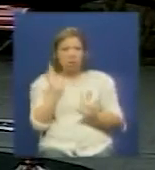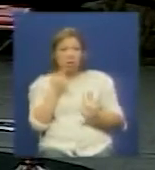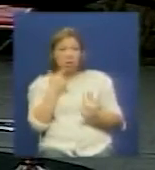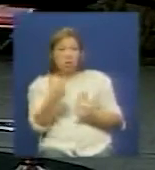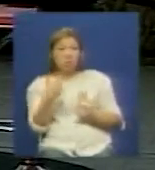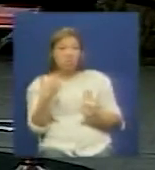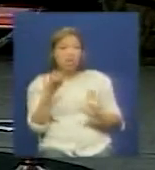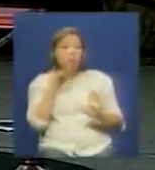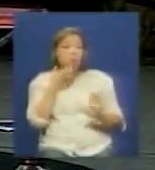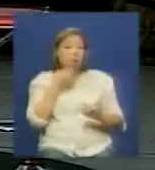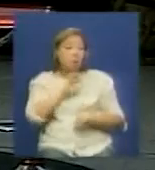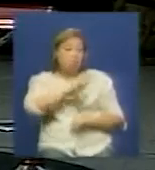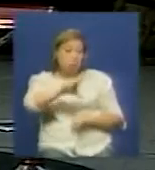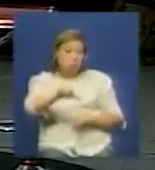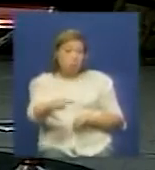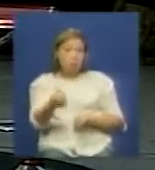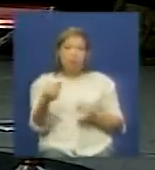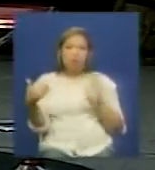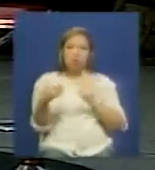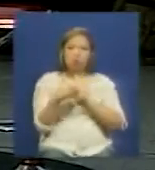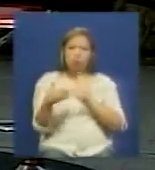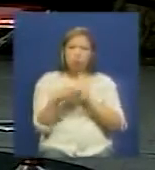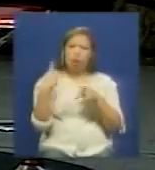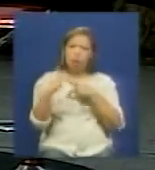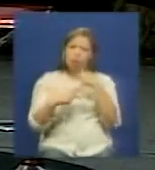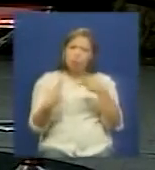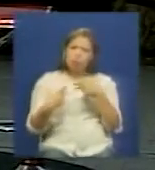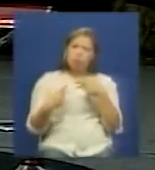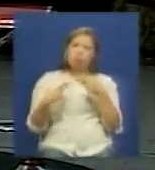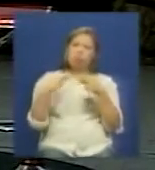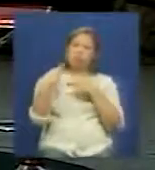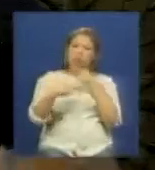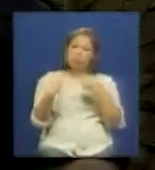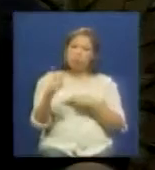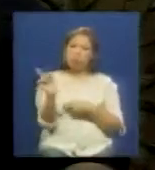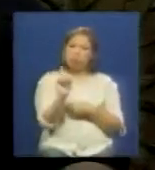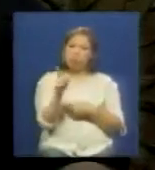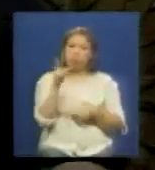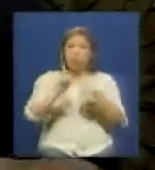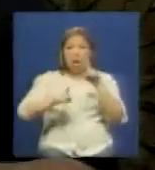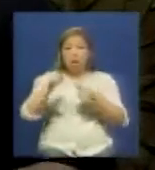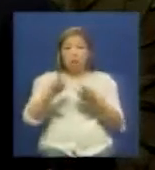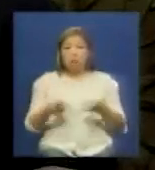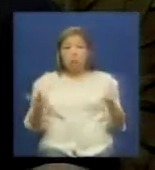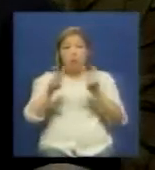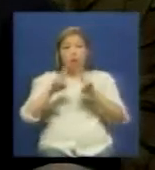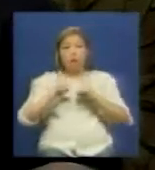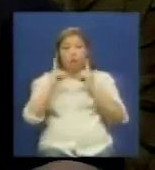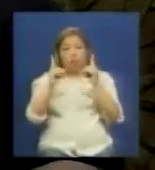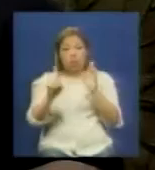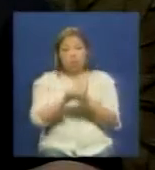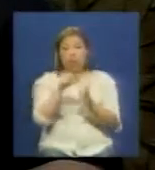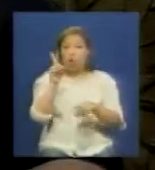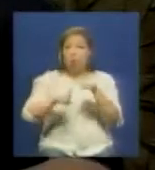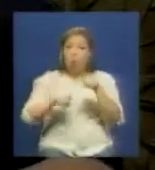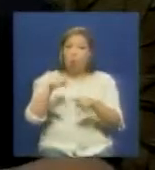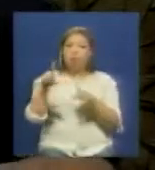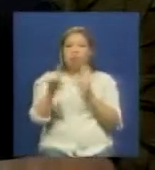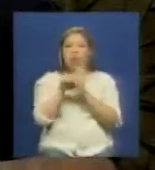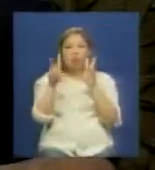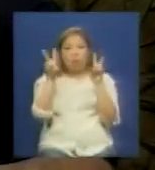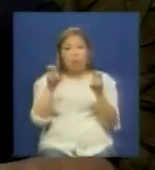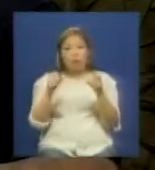que quieran que quieran tomar en contra de esos beneficios que hemos logrado los últimos años quiero decirte un minuto me disculpa